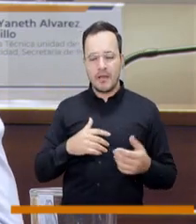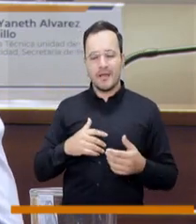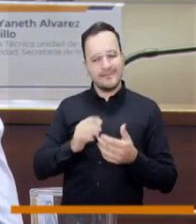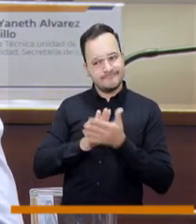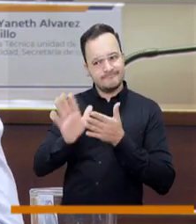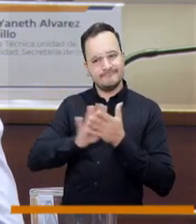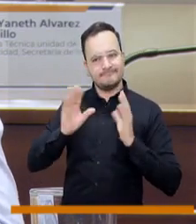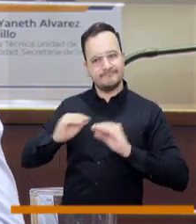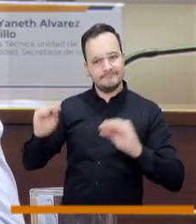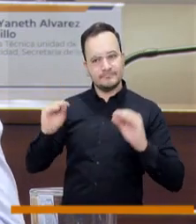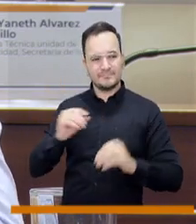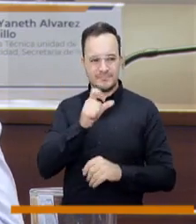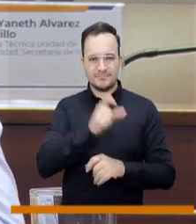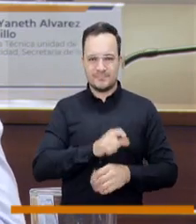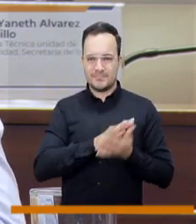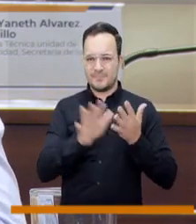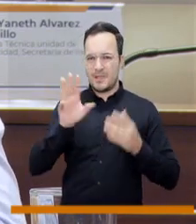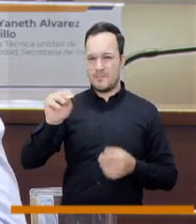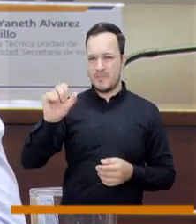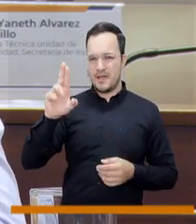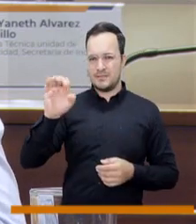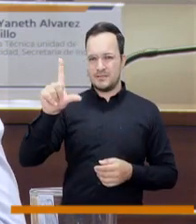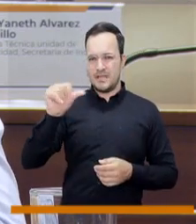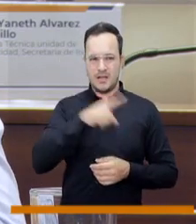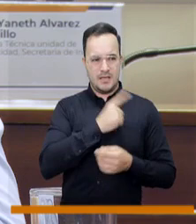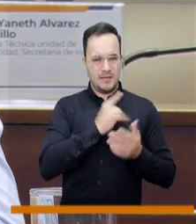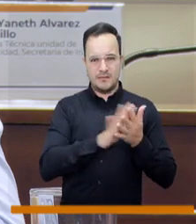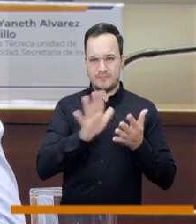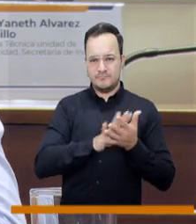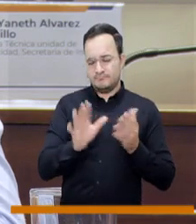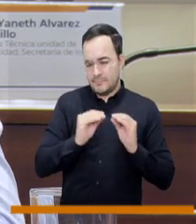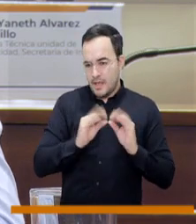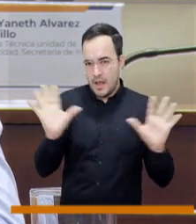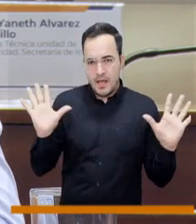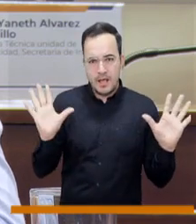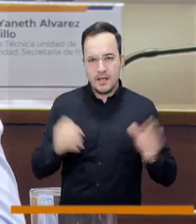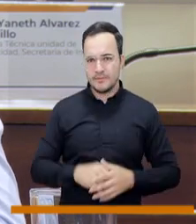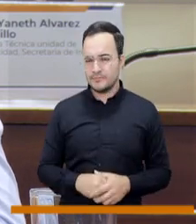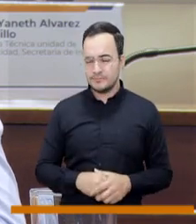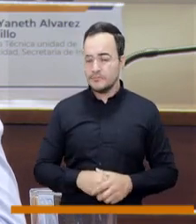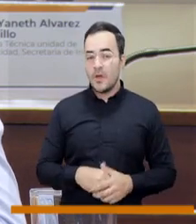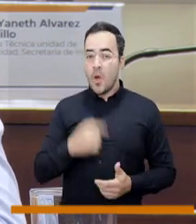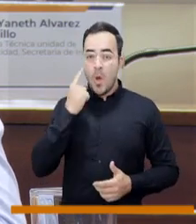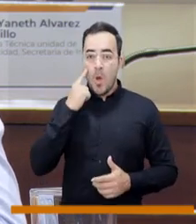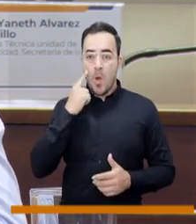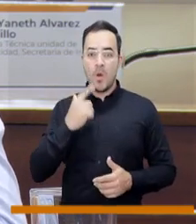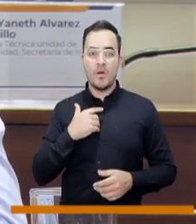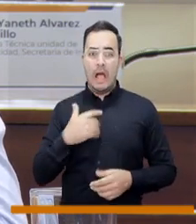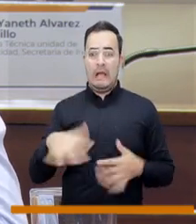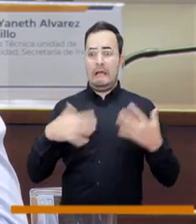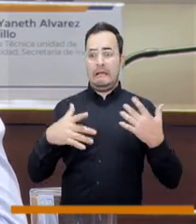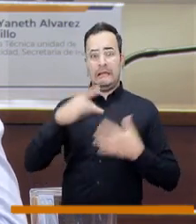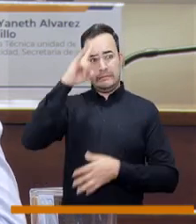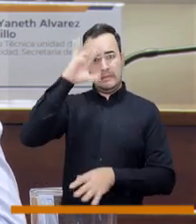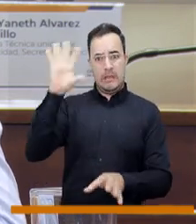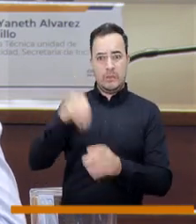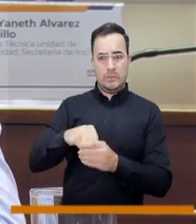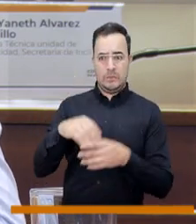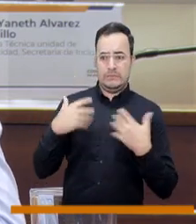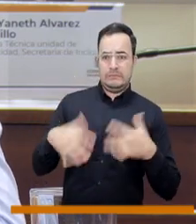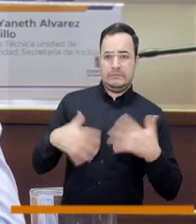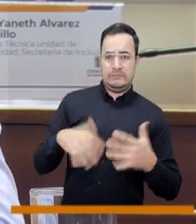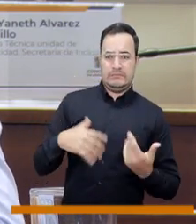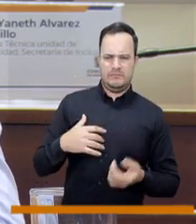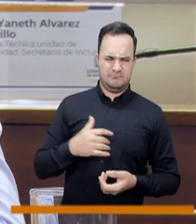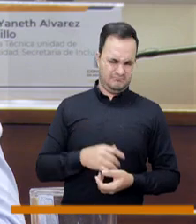ahí lo mencionaba Marcela, y lo mencionaba muy claramente, acá no le podemos decir a alguien que se le metió el